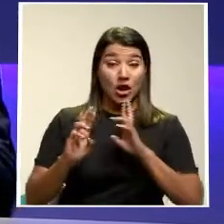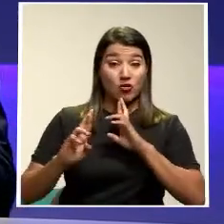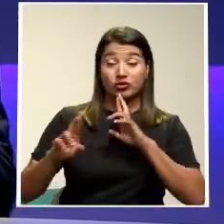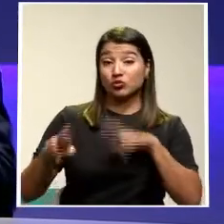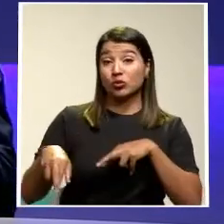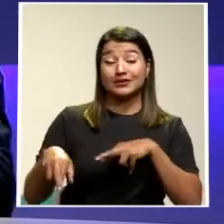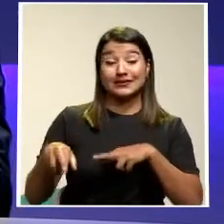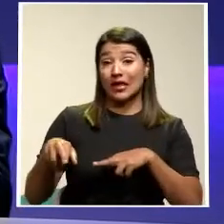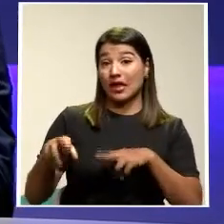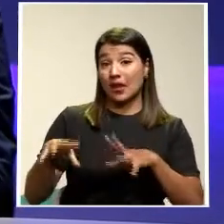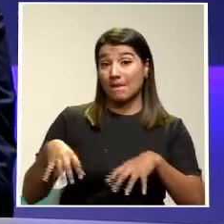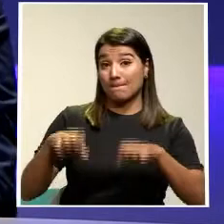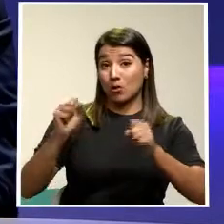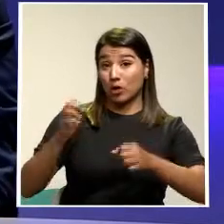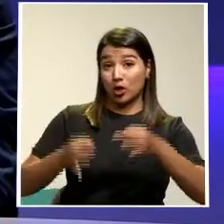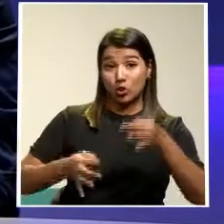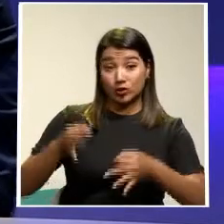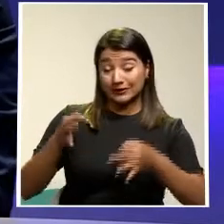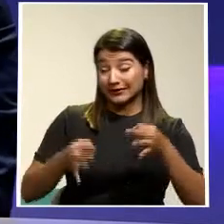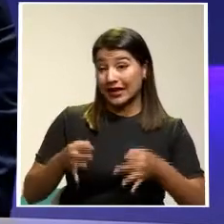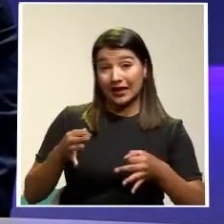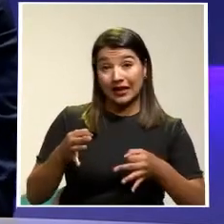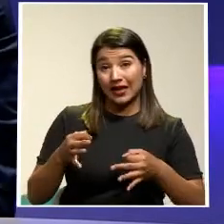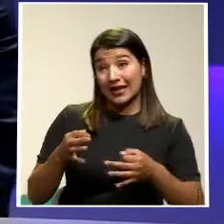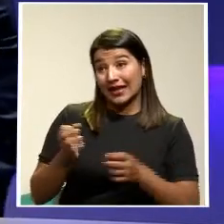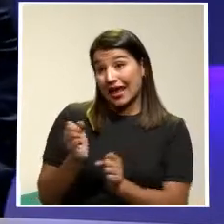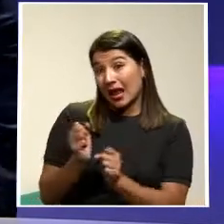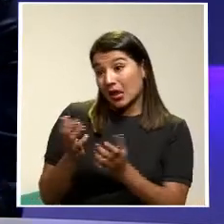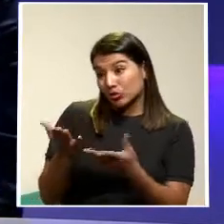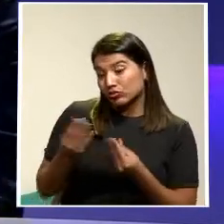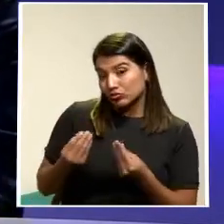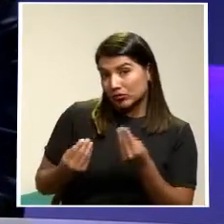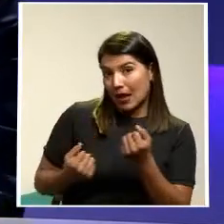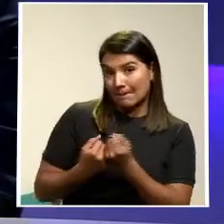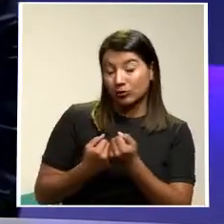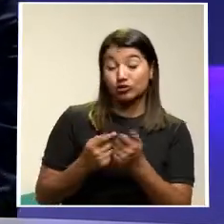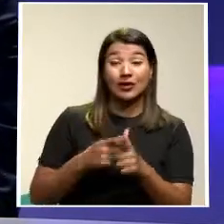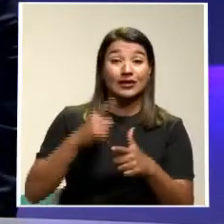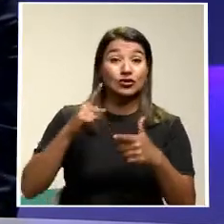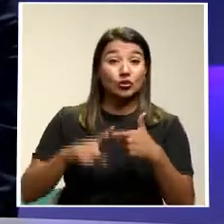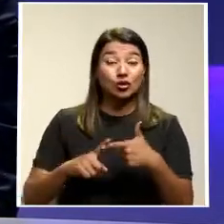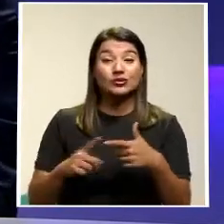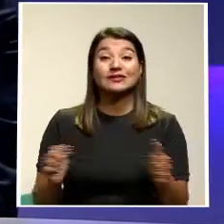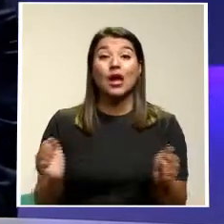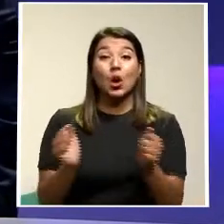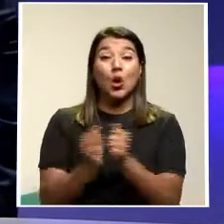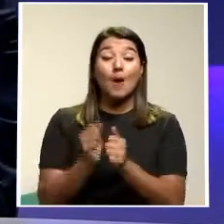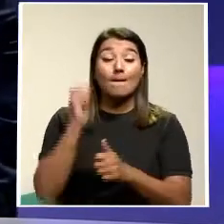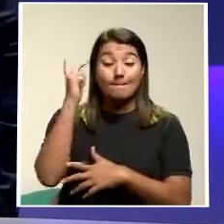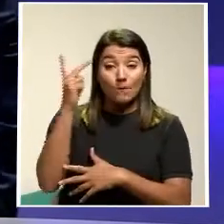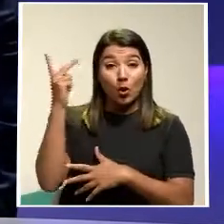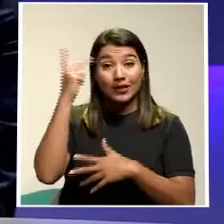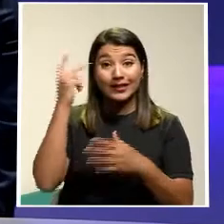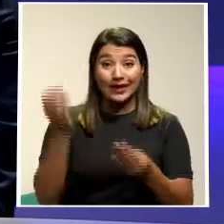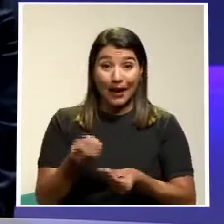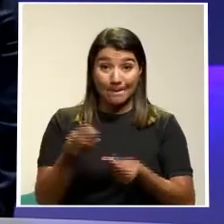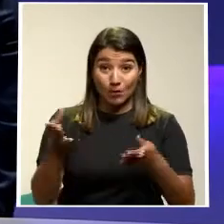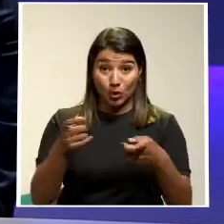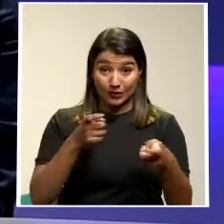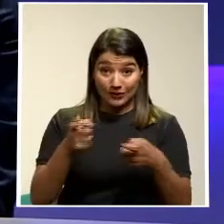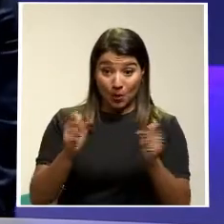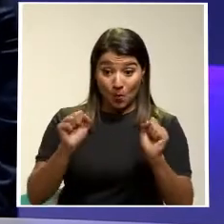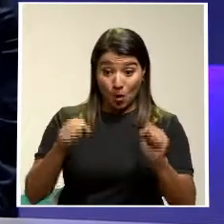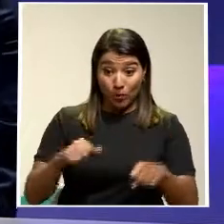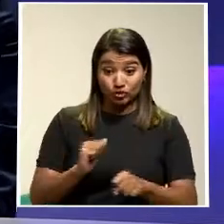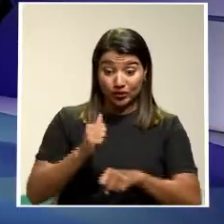casación ¿Verdad? En la sala segunda laboral Que nos arroje eso Entonces A partir De la política pública Administrativa Que podamos crear En el